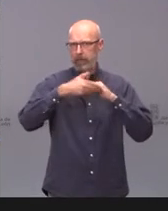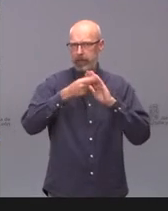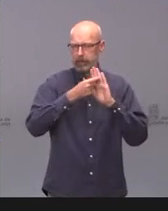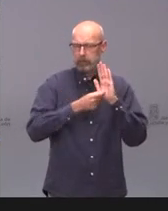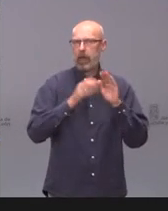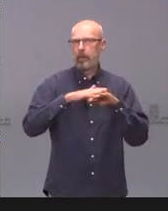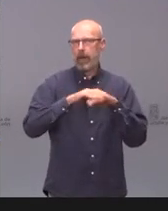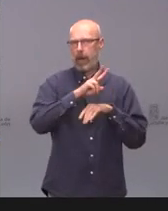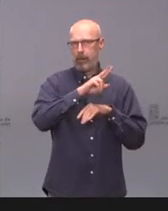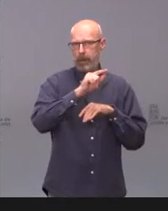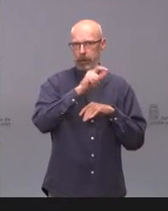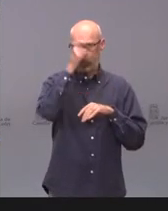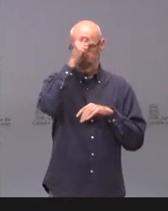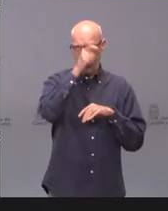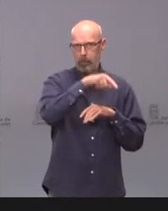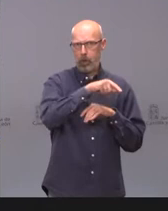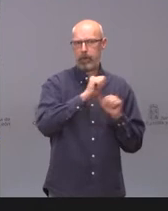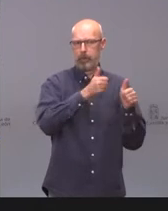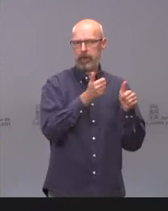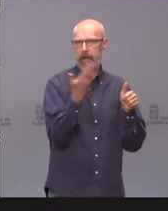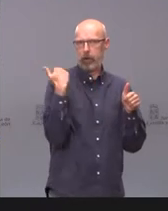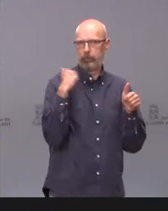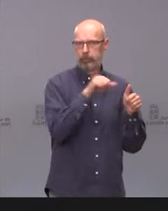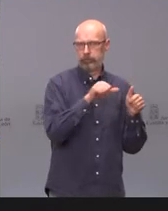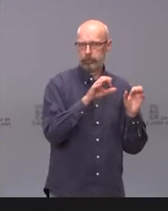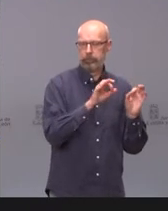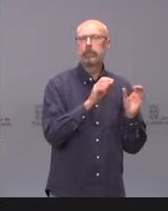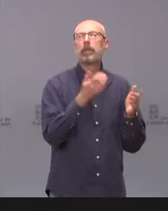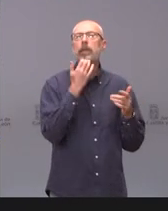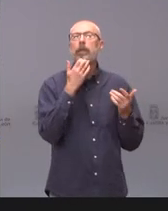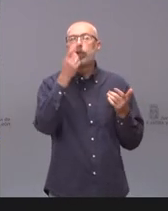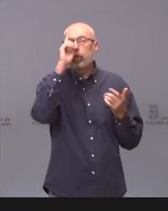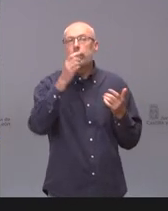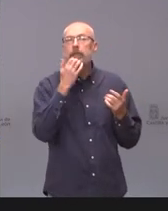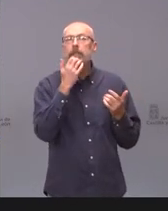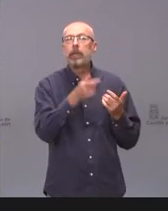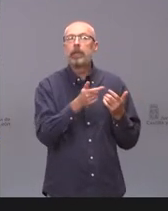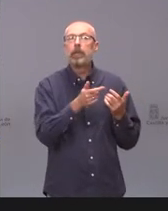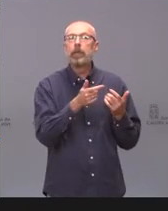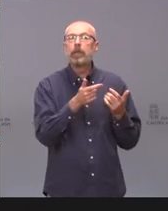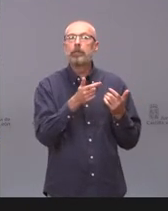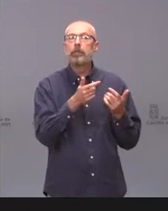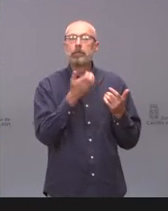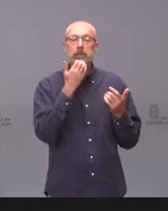que comenzaron con estas medidas excepcionales el lunes pasado. No sé si en caso de que esa incidencia no haya mejorado se